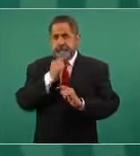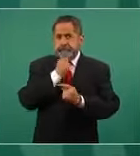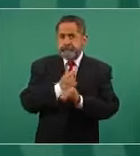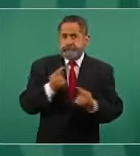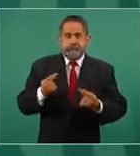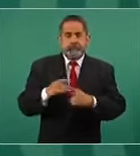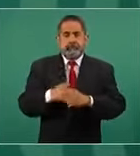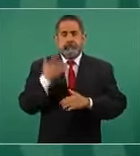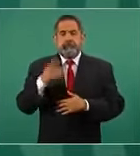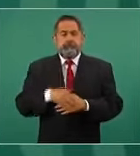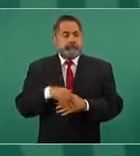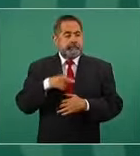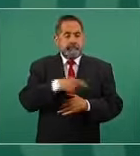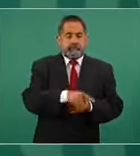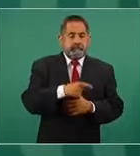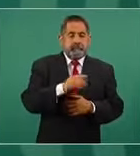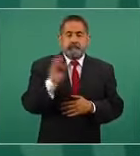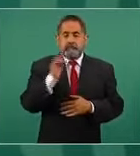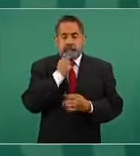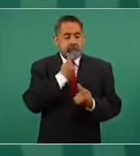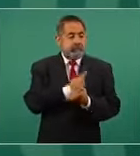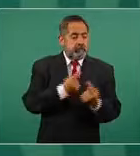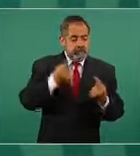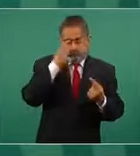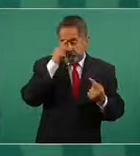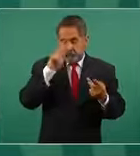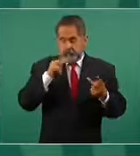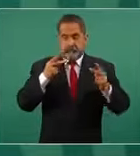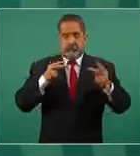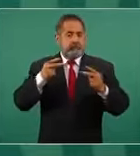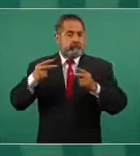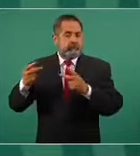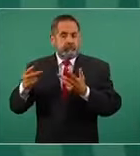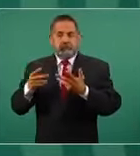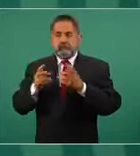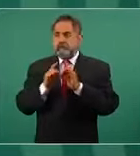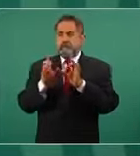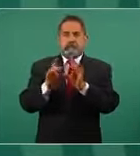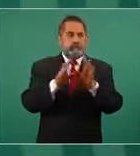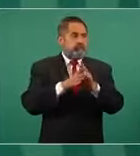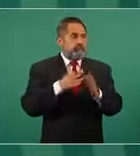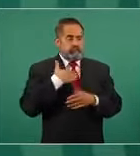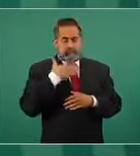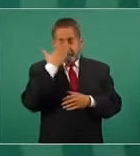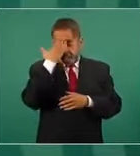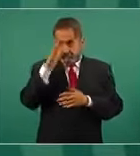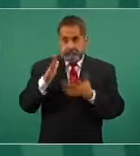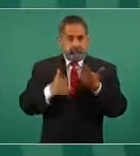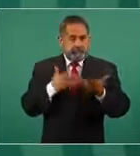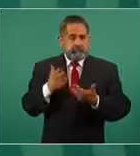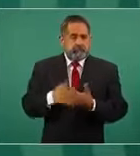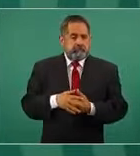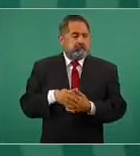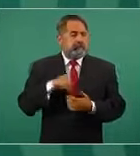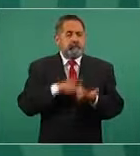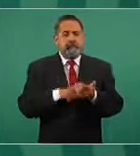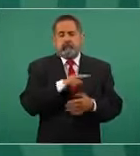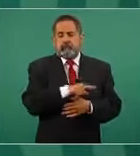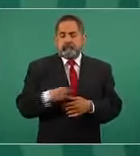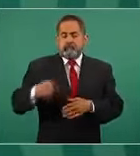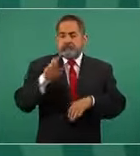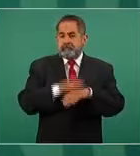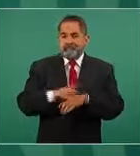porque las alteraciones que tiene la niñez, producto de un fenómeno como este, no han sido tanto